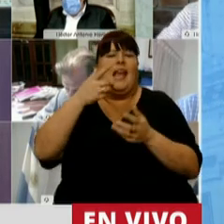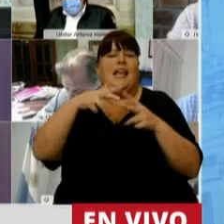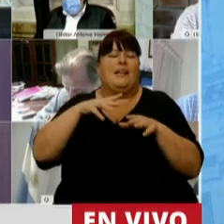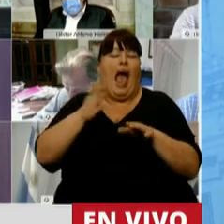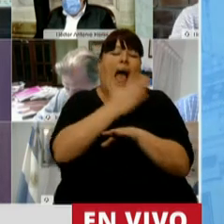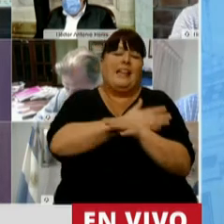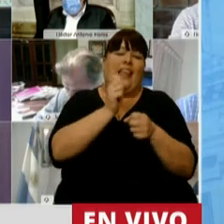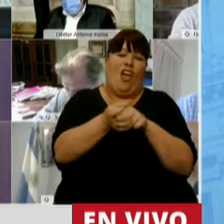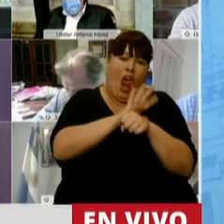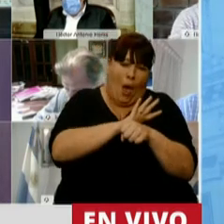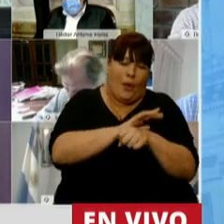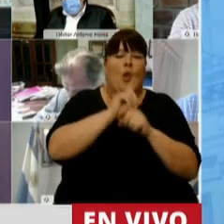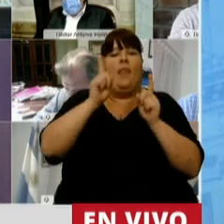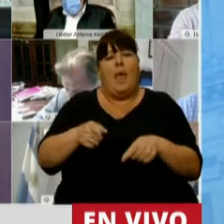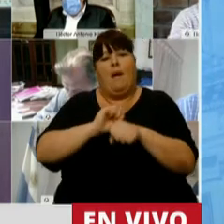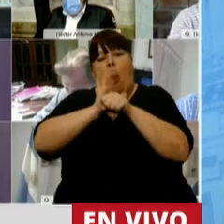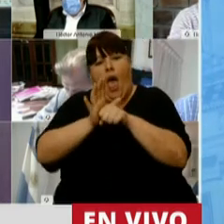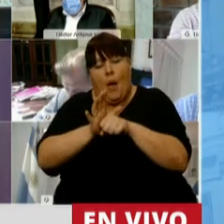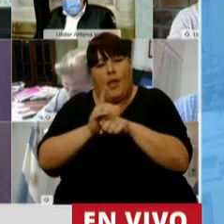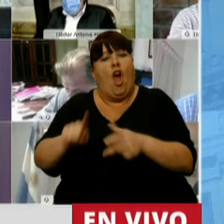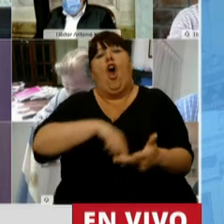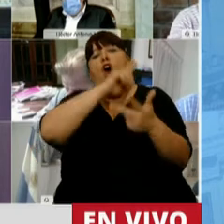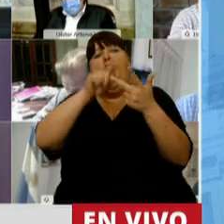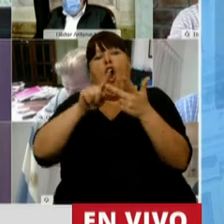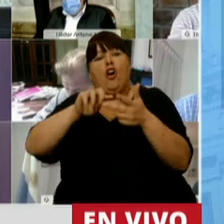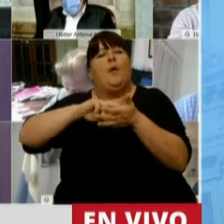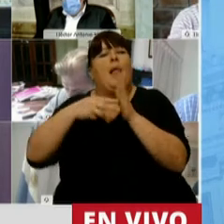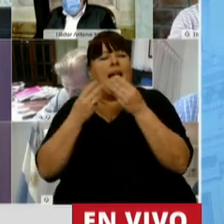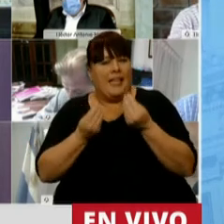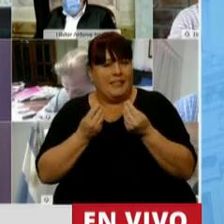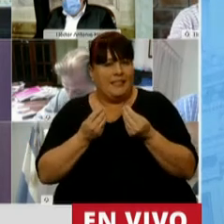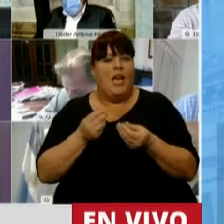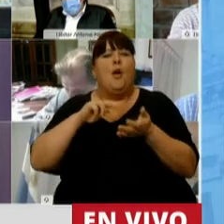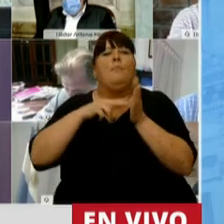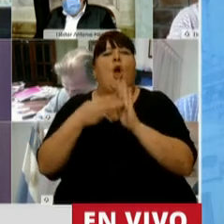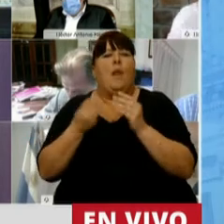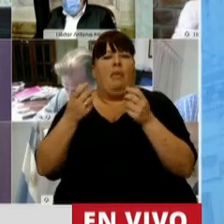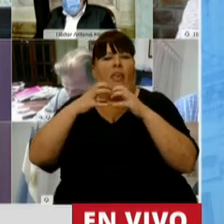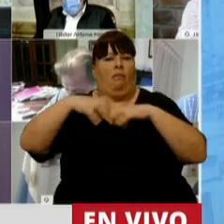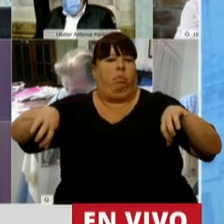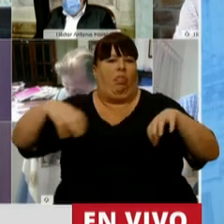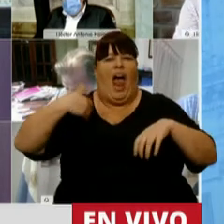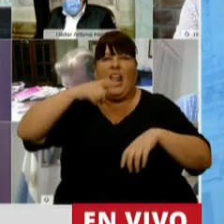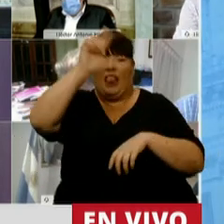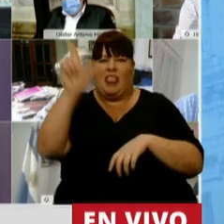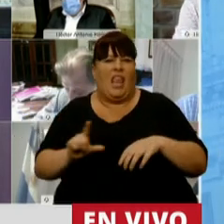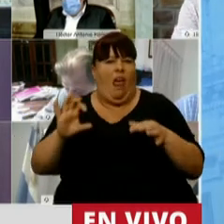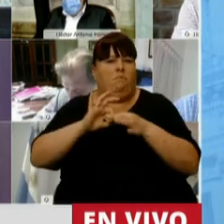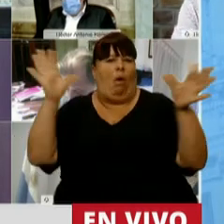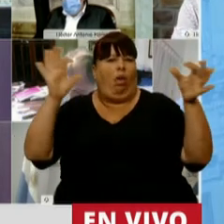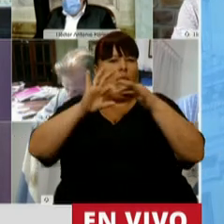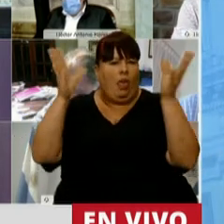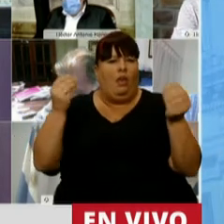previa a la pandemia, la crisis de la pandemia, y una tercera crisis, que es la crisis de la desunión nacional, que